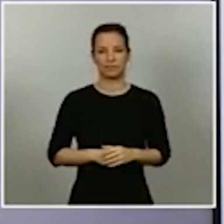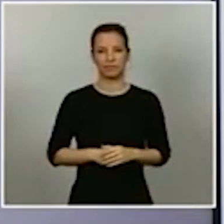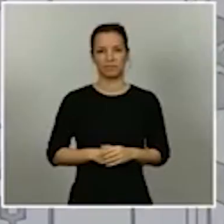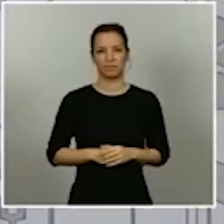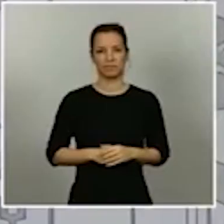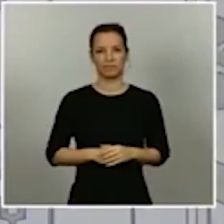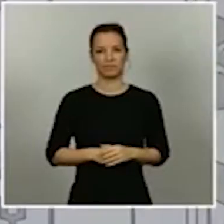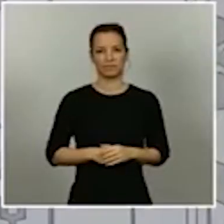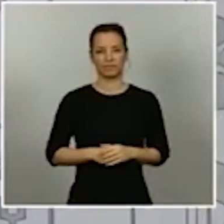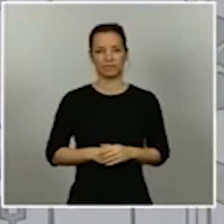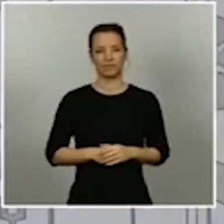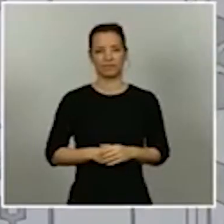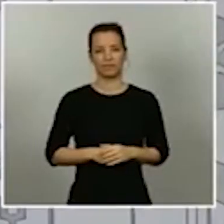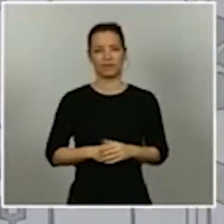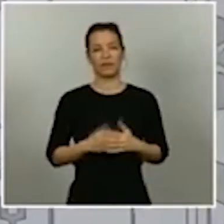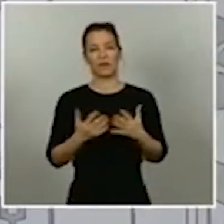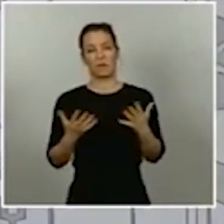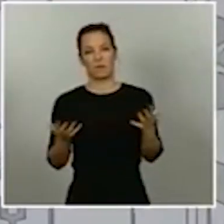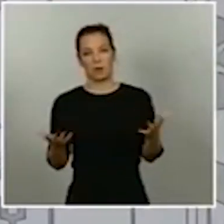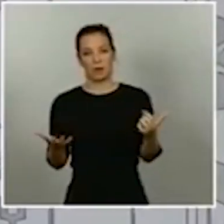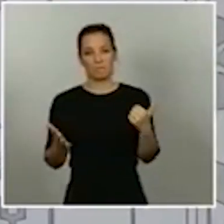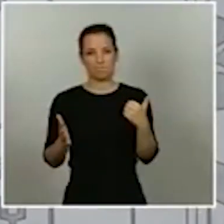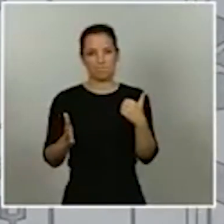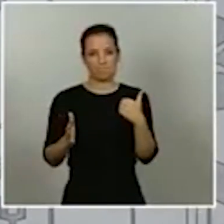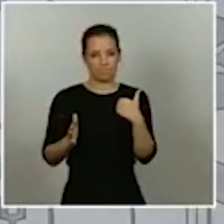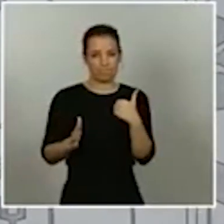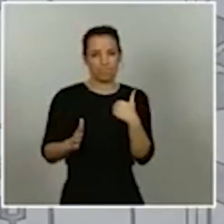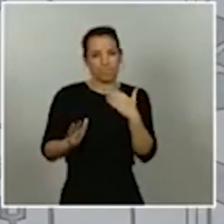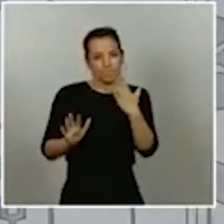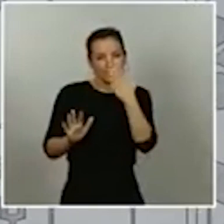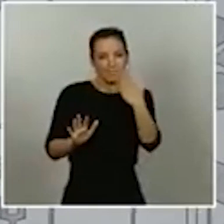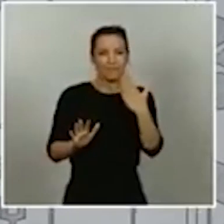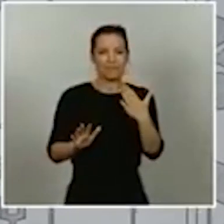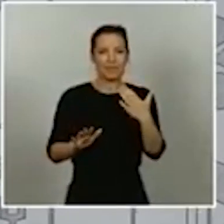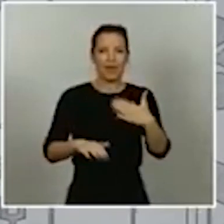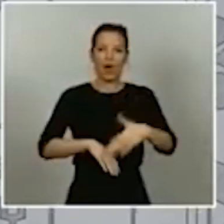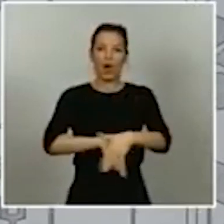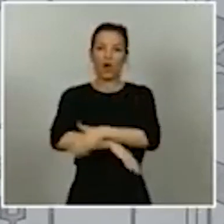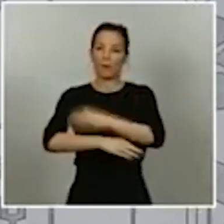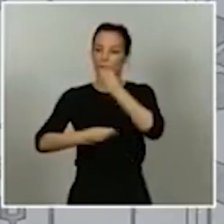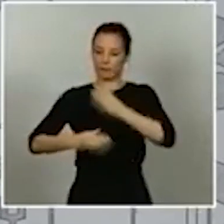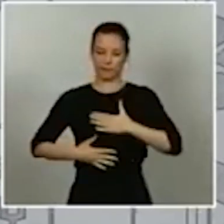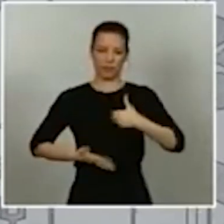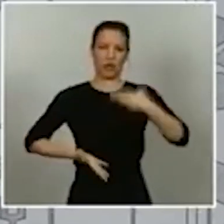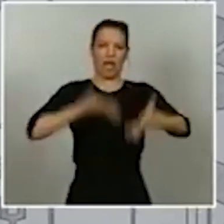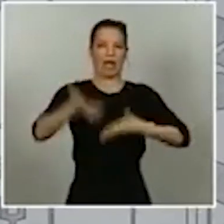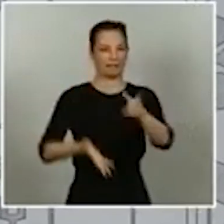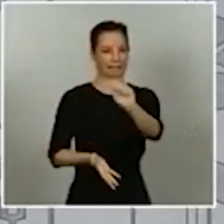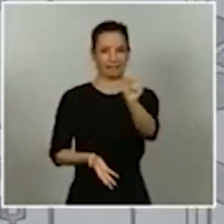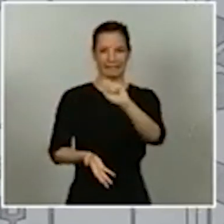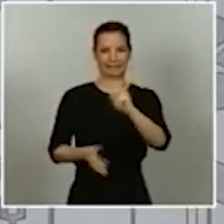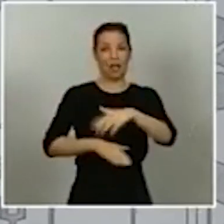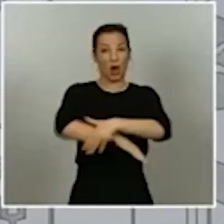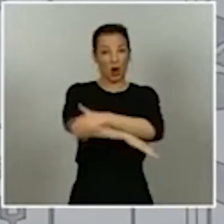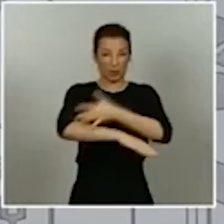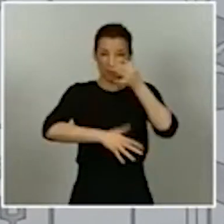Bueno, a mí me van a permitir que no hable en boca del gobierno. Bueno, el gobierno es muy amplio, tiene muchísimos sectores y, de hecho,